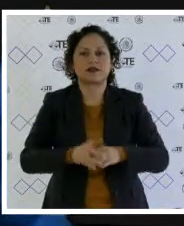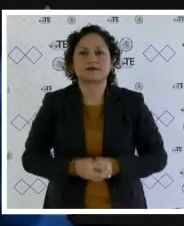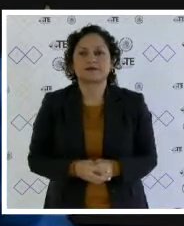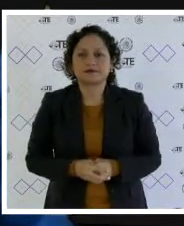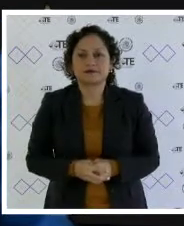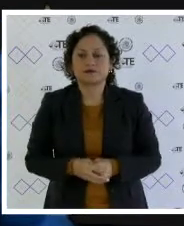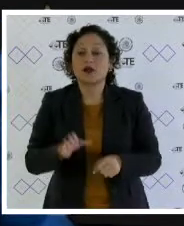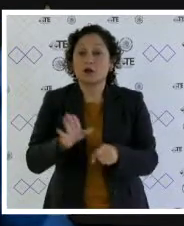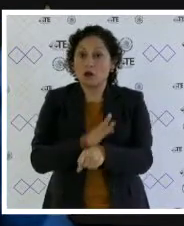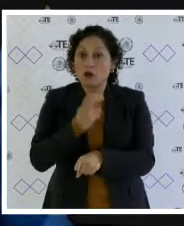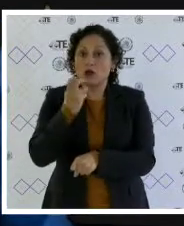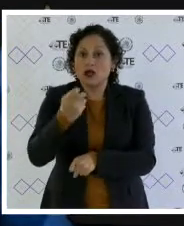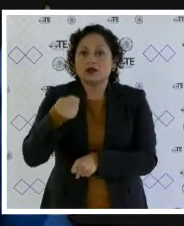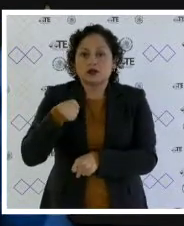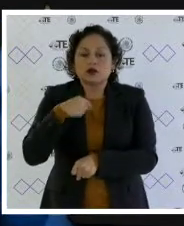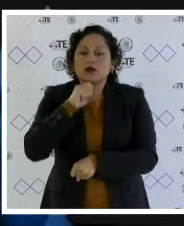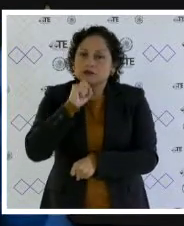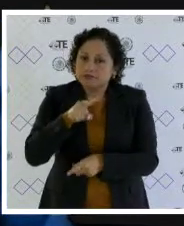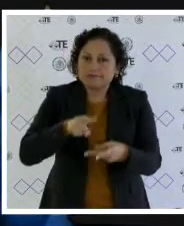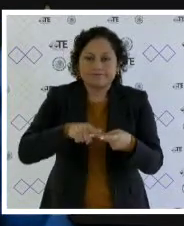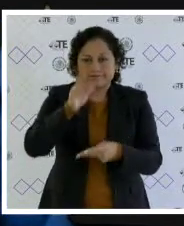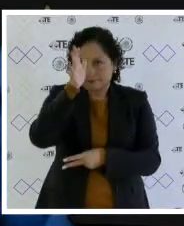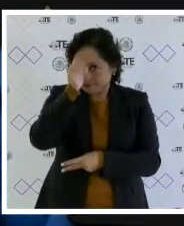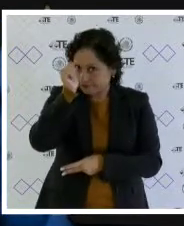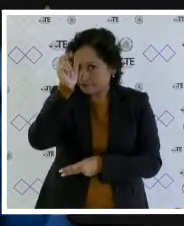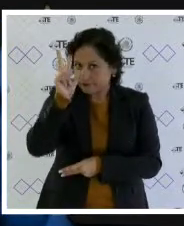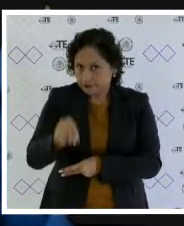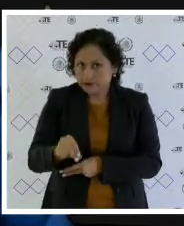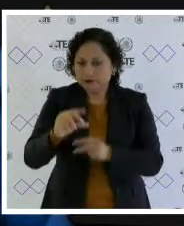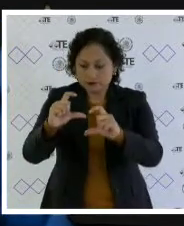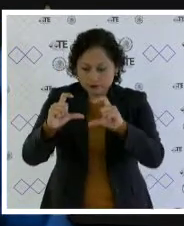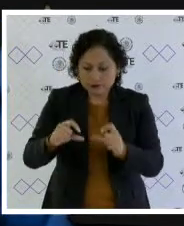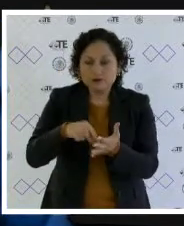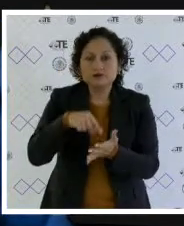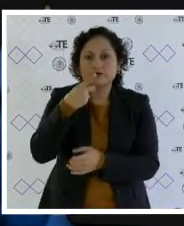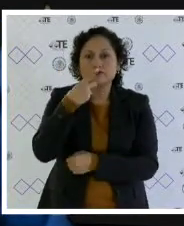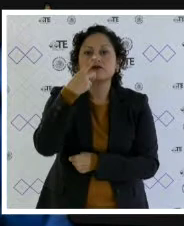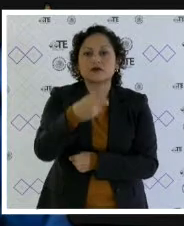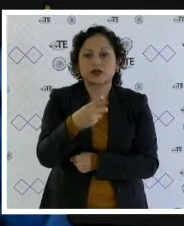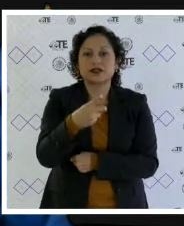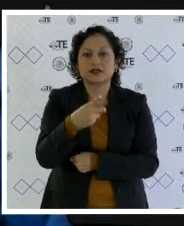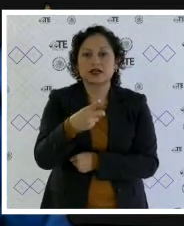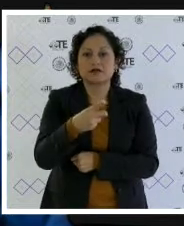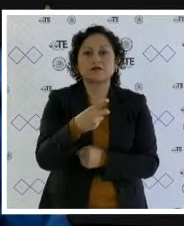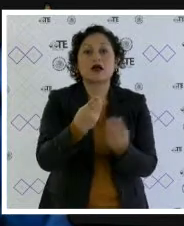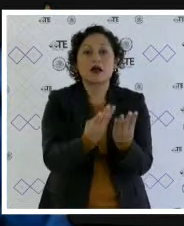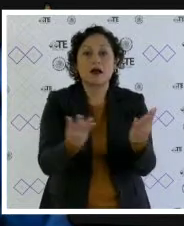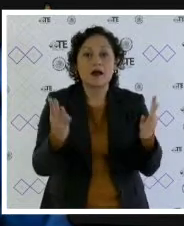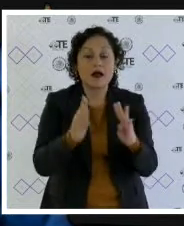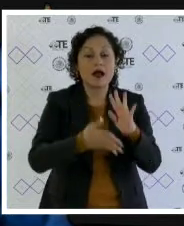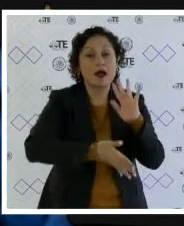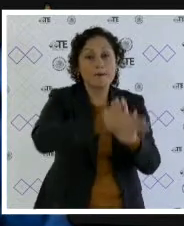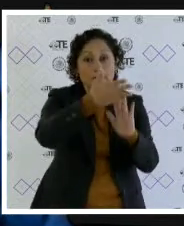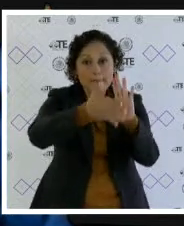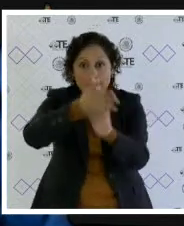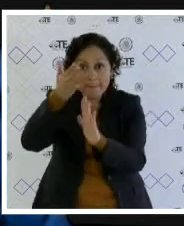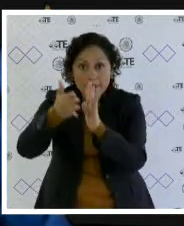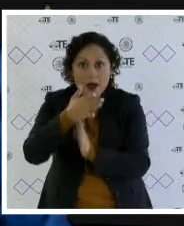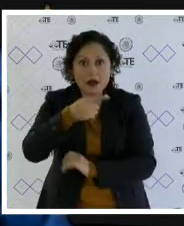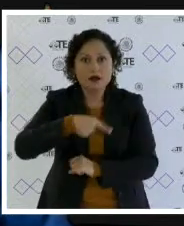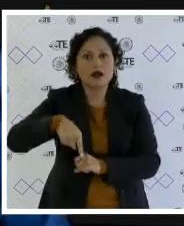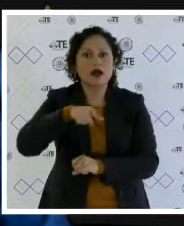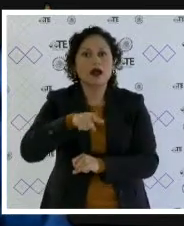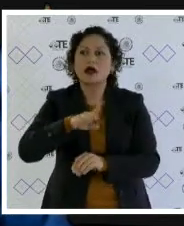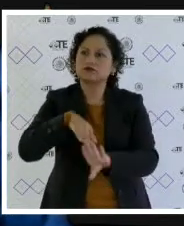Aunado lo anterior, tampoco coincido con la consideración relativa a que la instalación de la barda y las planchas de concreto dañen el